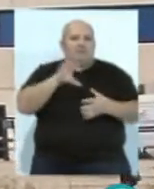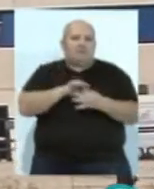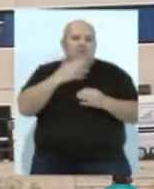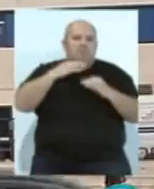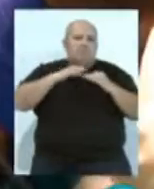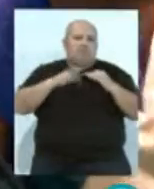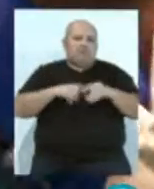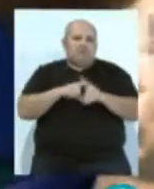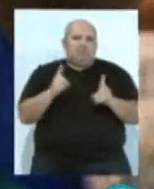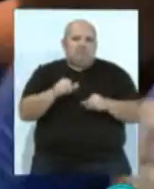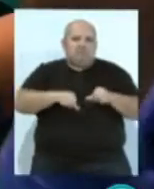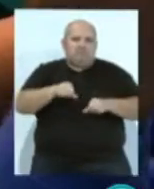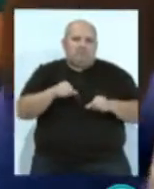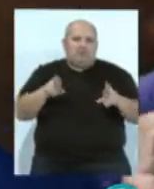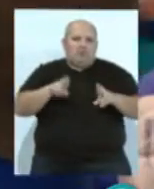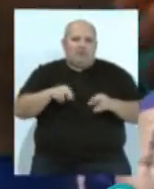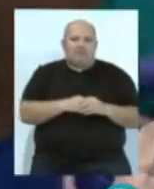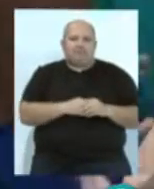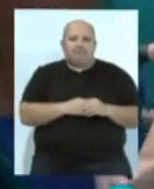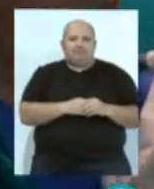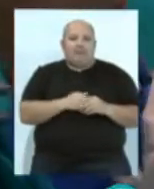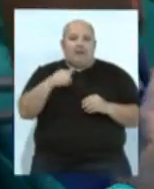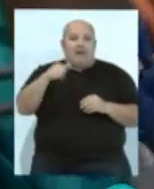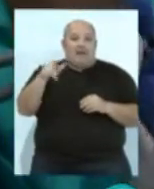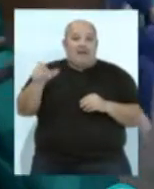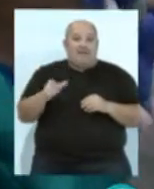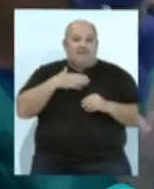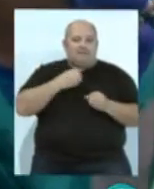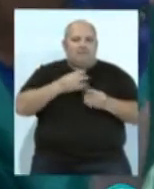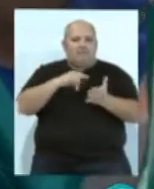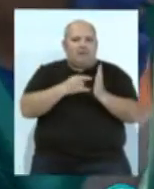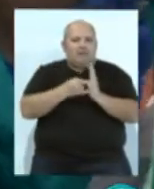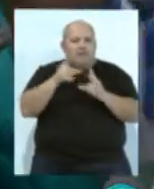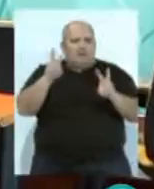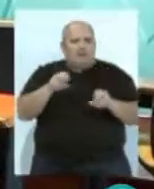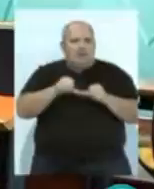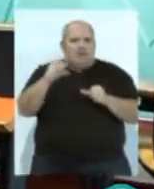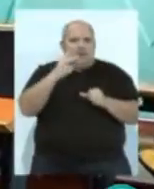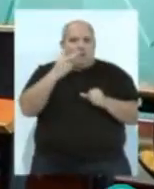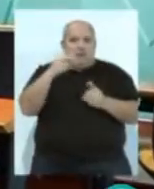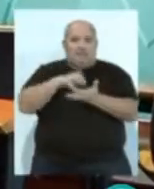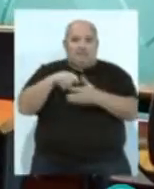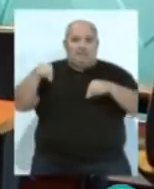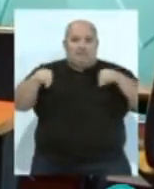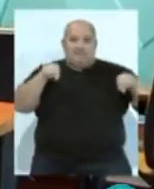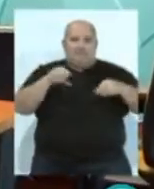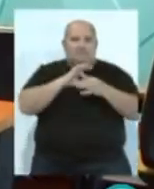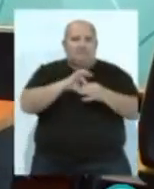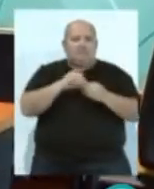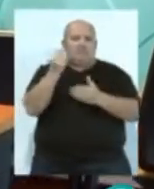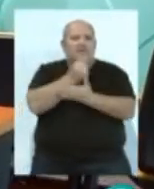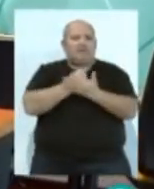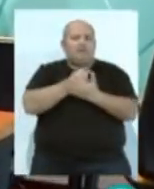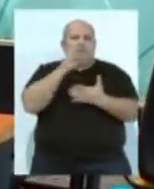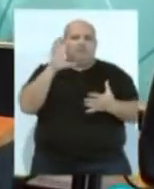supongan menos tiempo de operación y recuperación. Ana Mestre ha destacado que el plan de trabajo en estos dos centros hospitalarios se ha